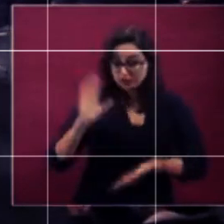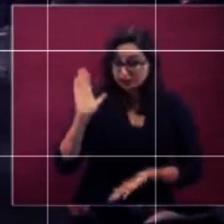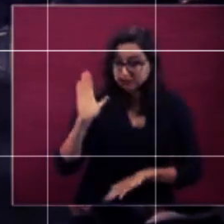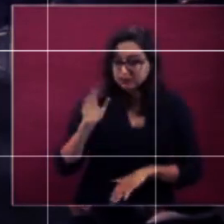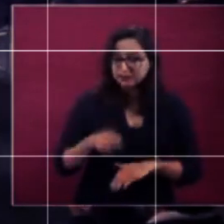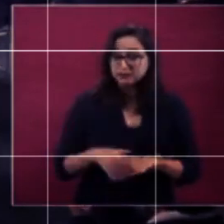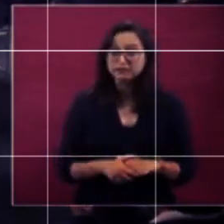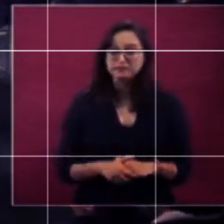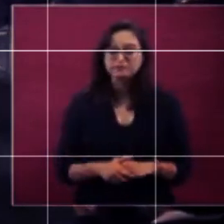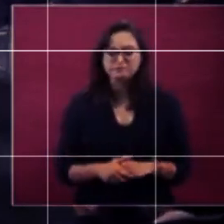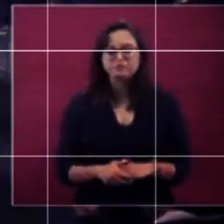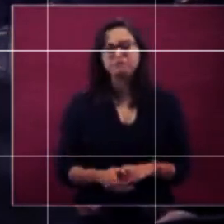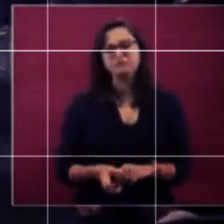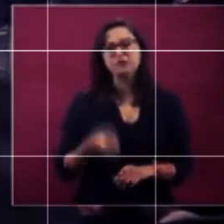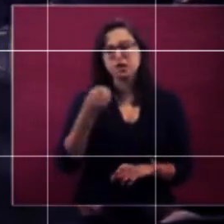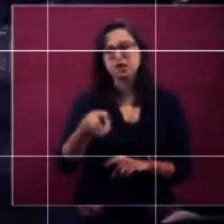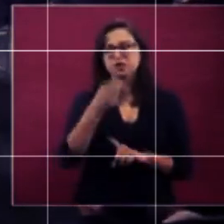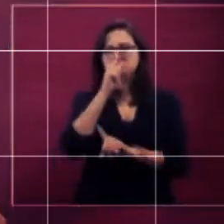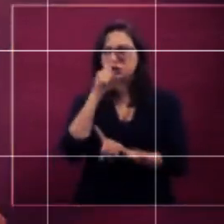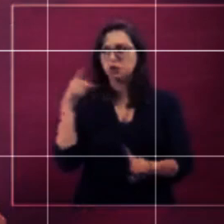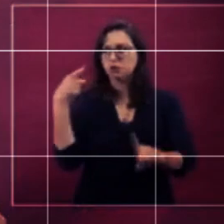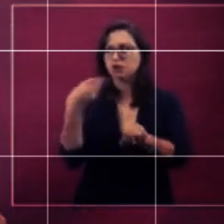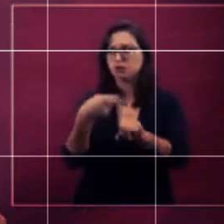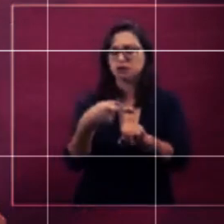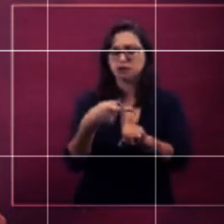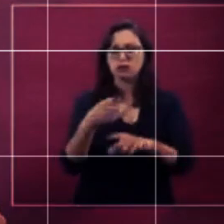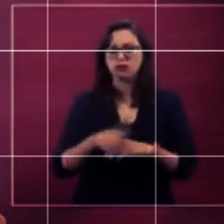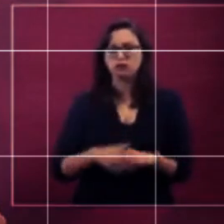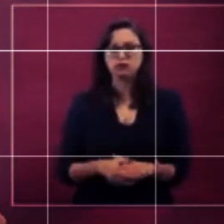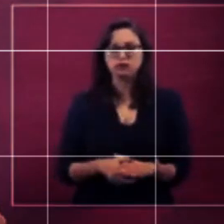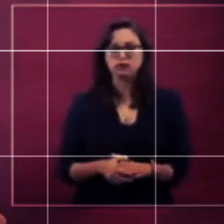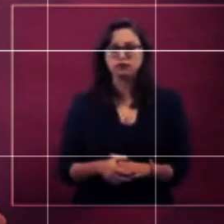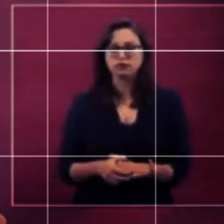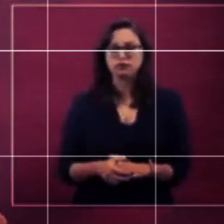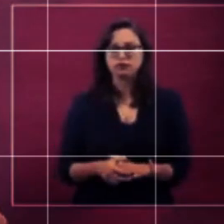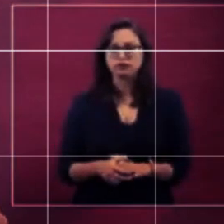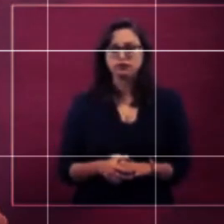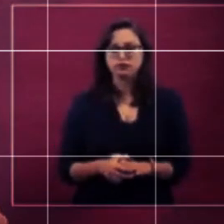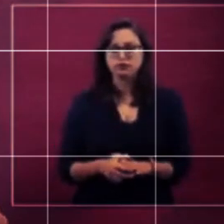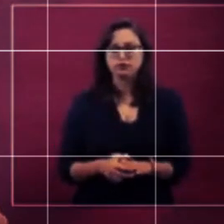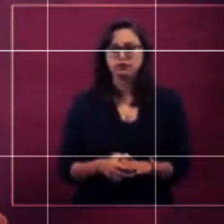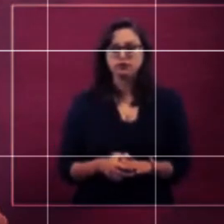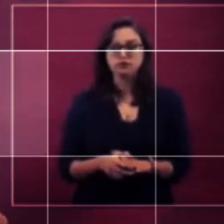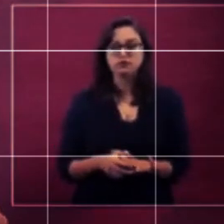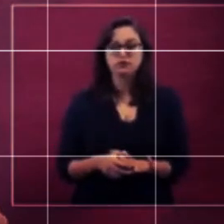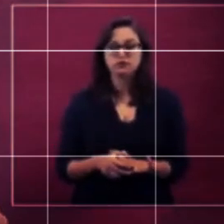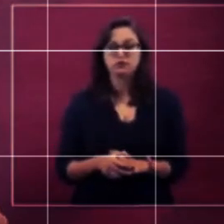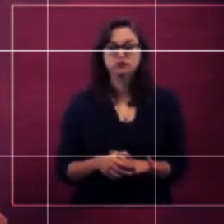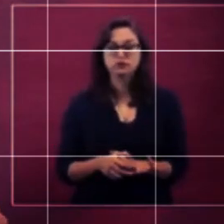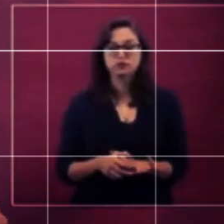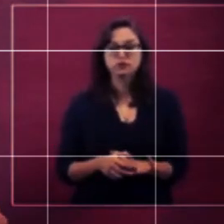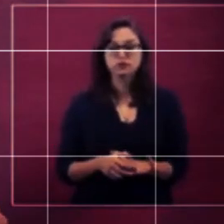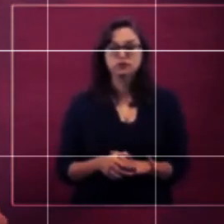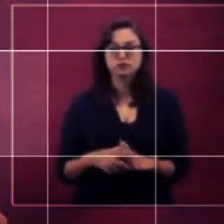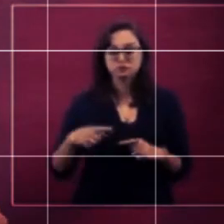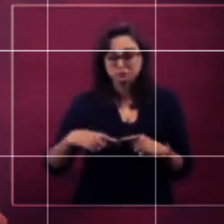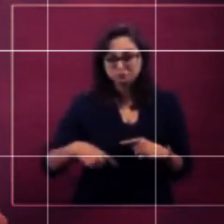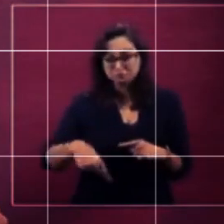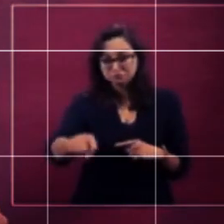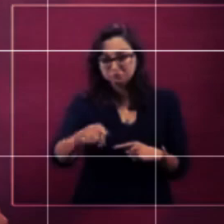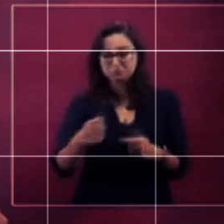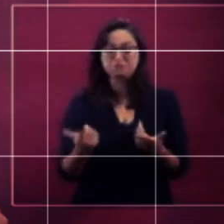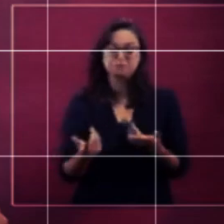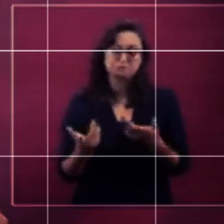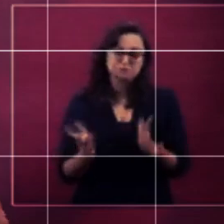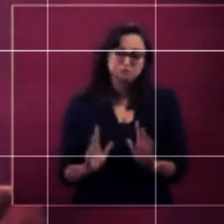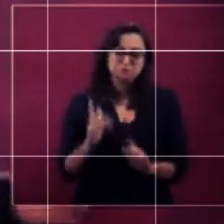es el propósito, como aquí se ha anunciado. Vamos a trabajar en ese